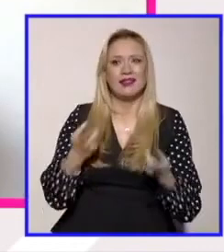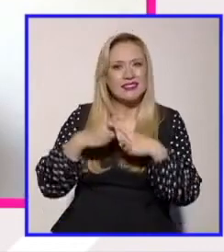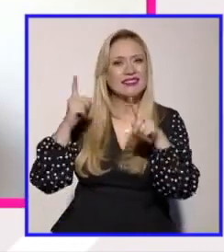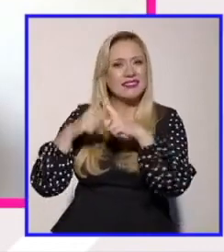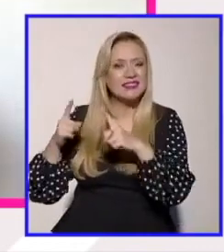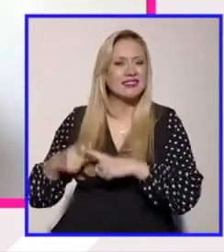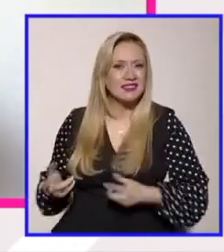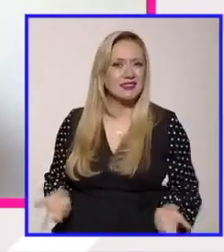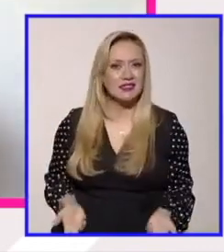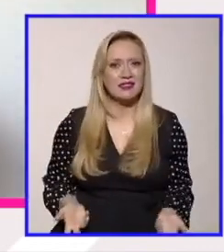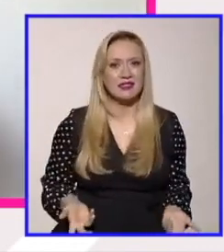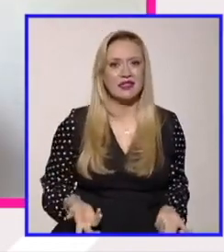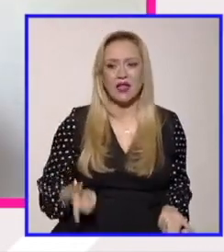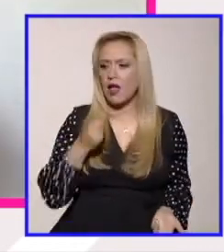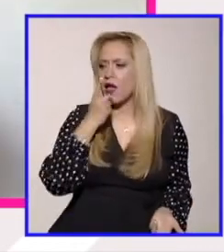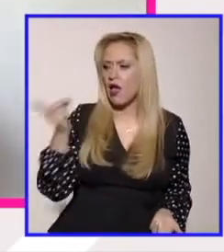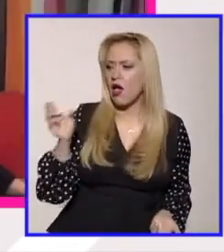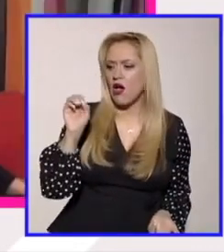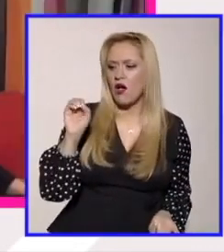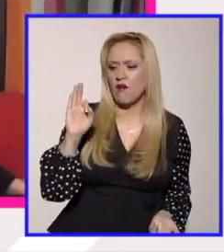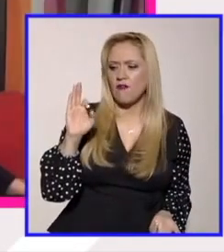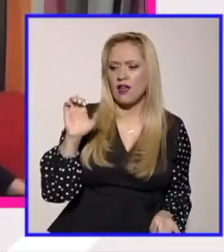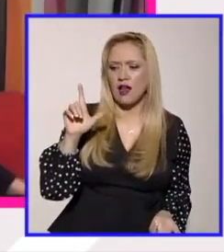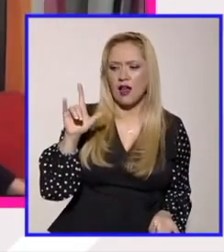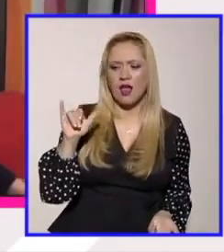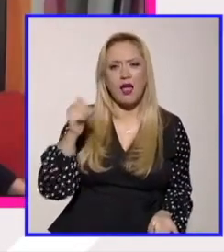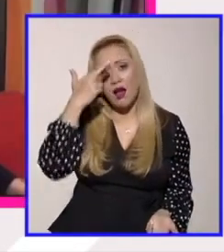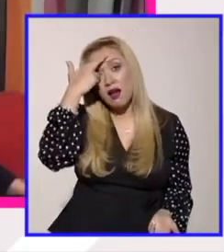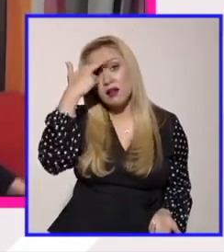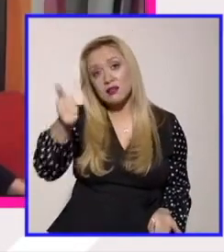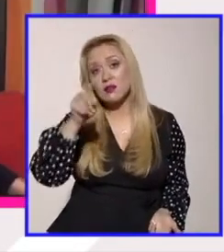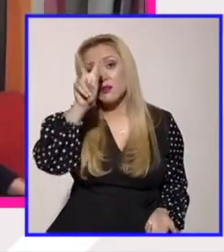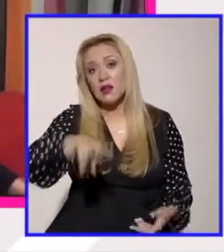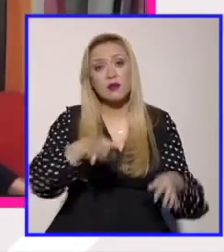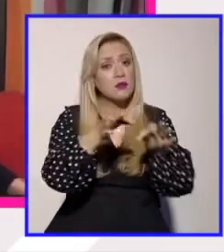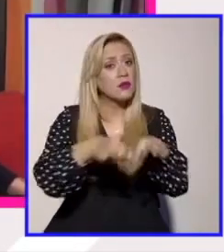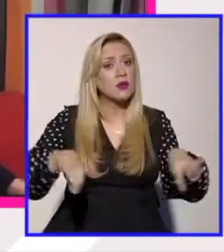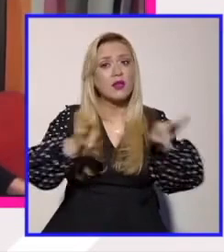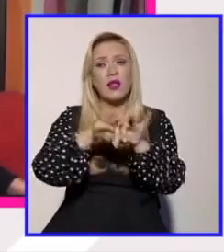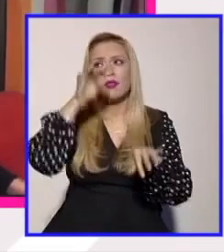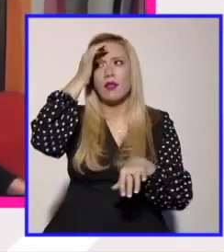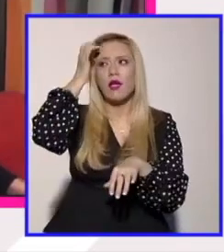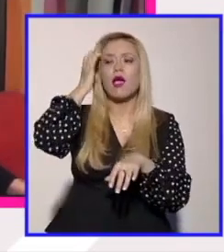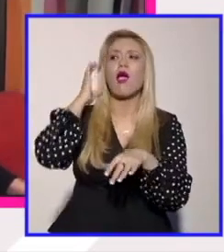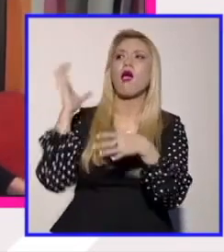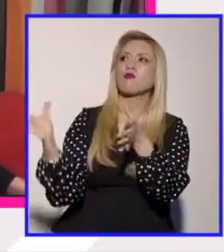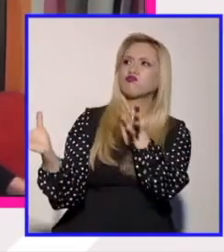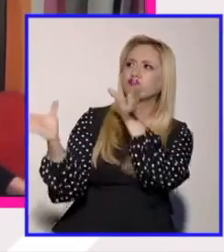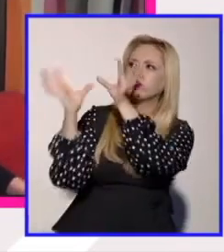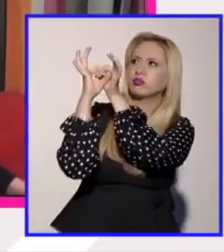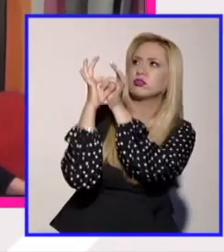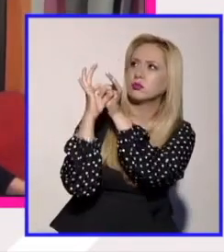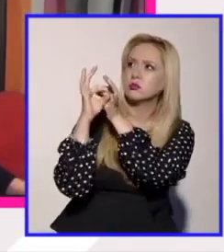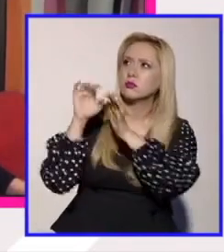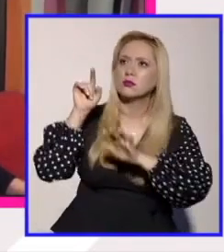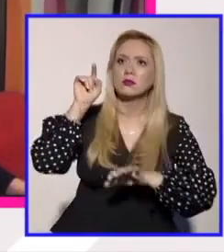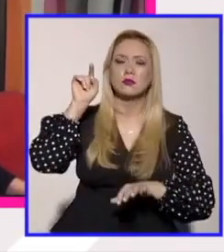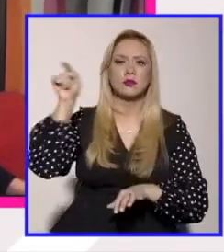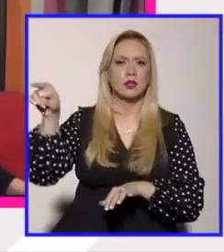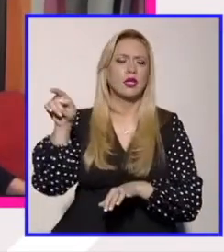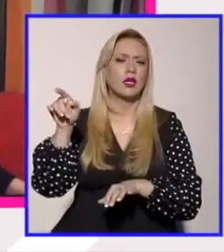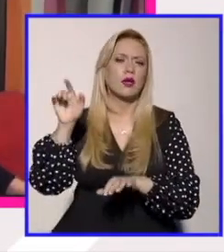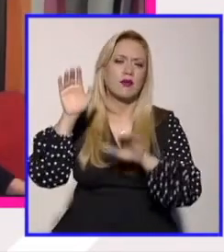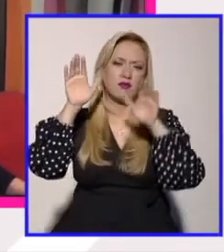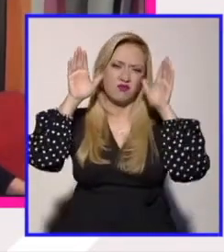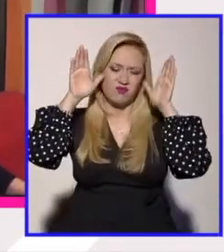Ofelia también que me parece súper importante es cómo estas alianzas con la derecha finalmente sí se traducen